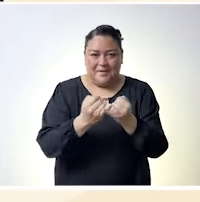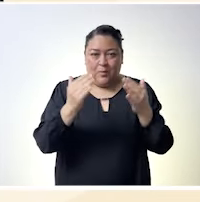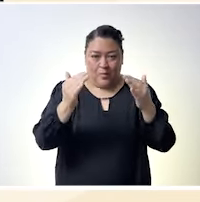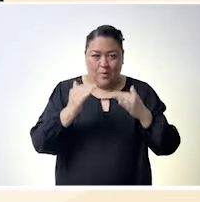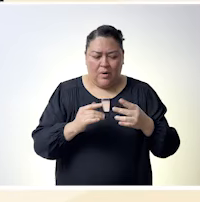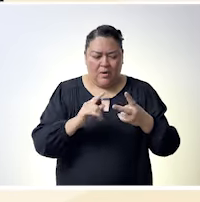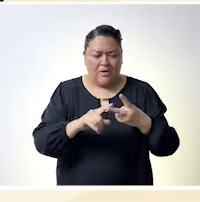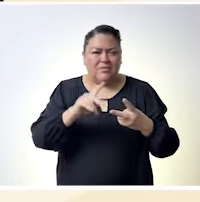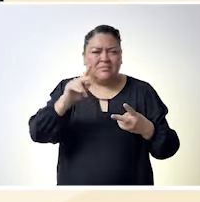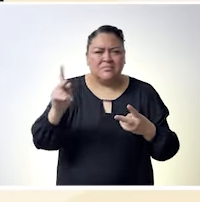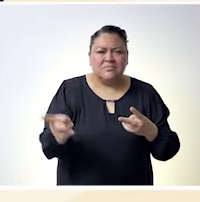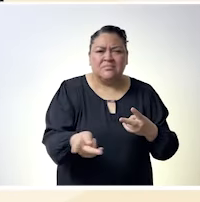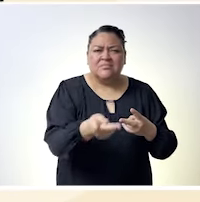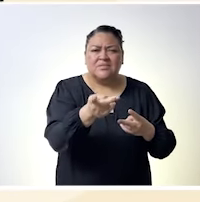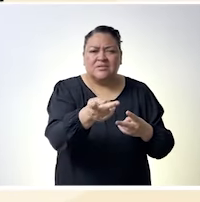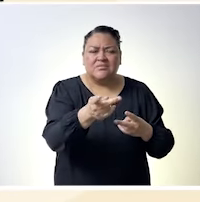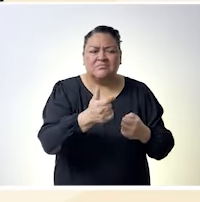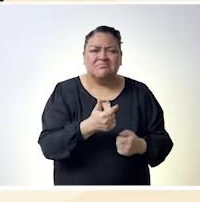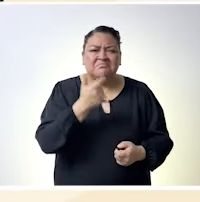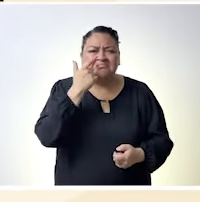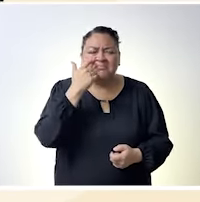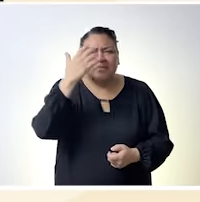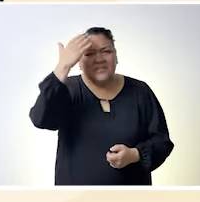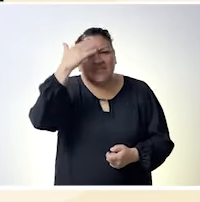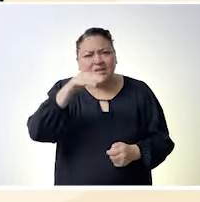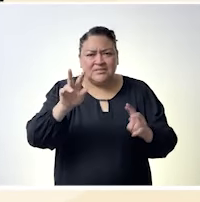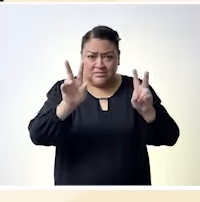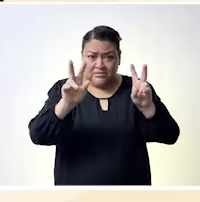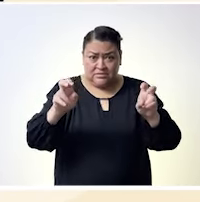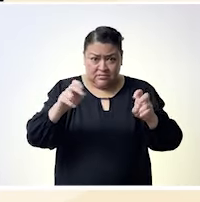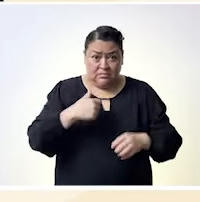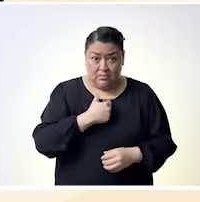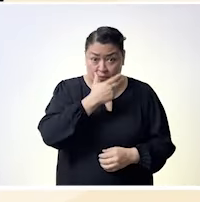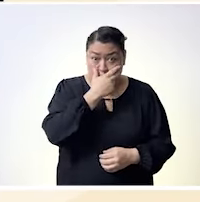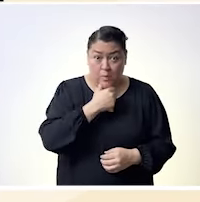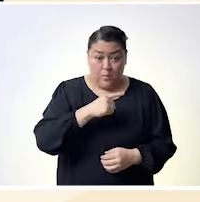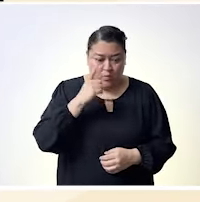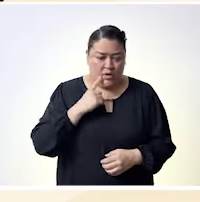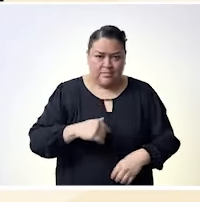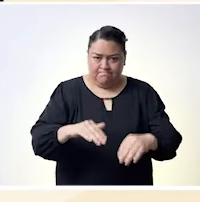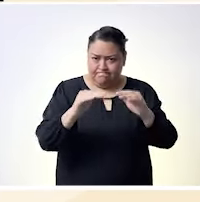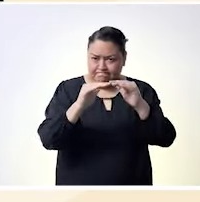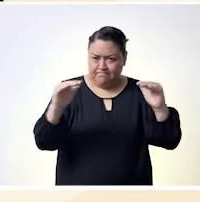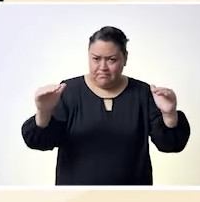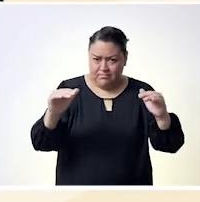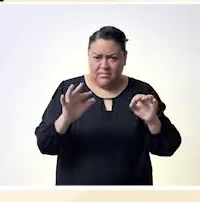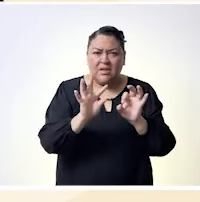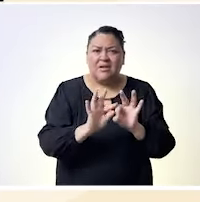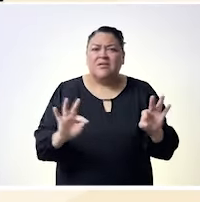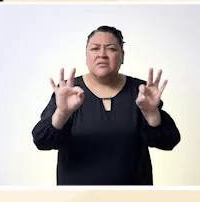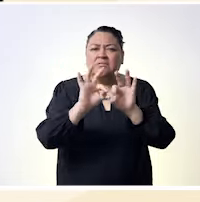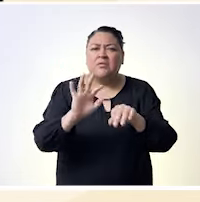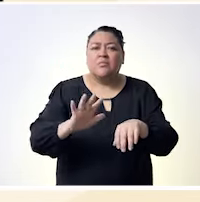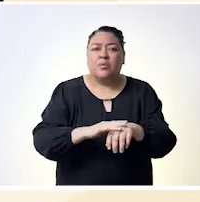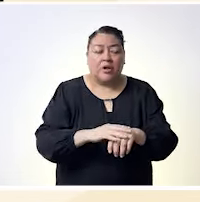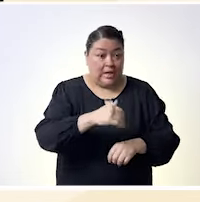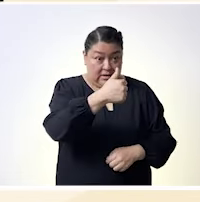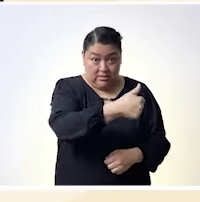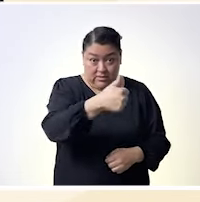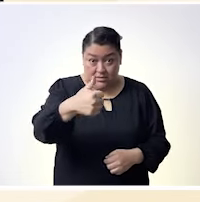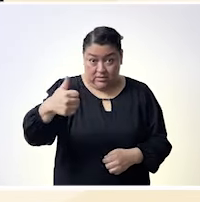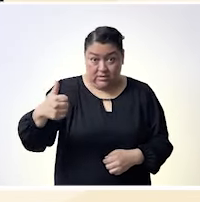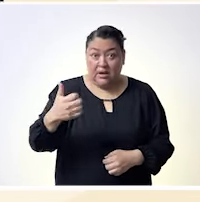nos ha resultado tan complejo aquellas mujeres que en definitiva en medio de esta